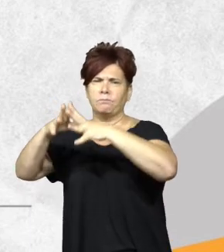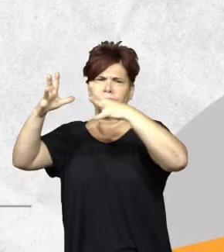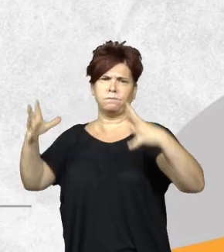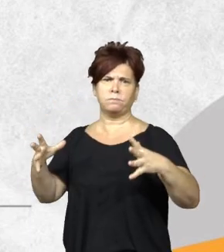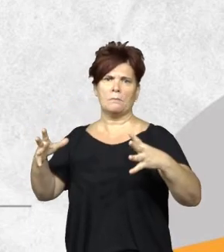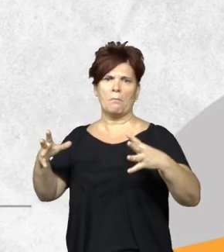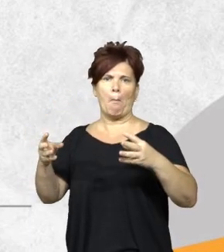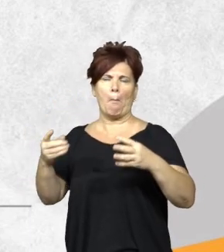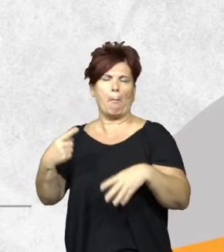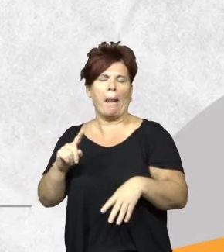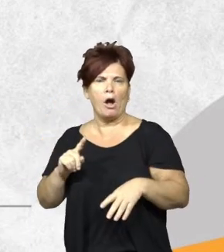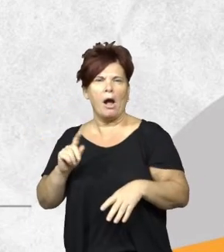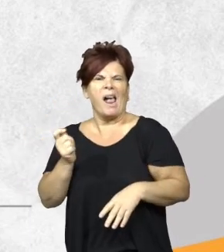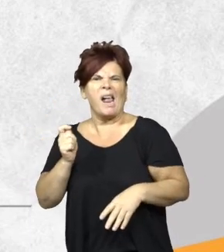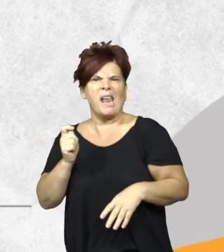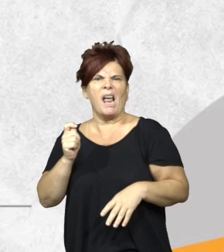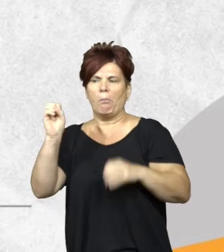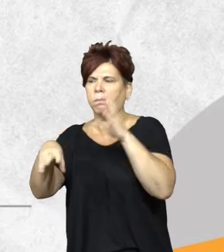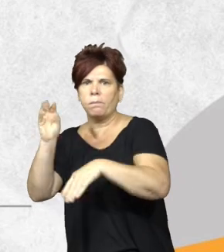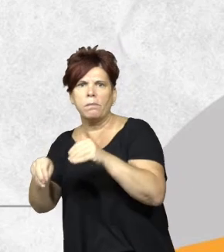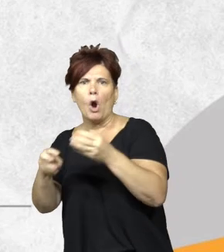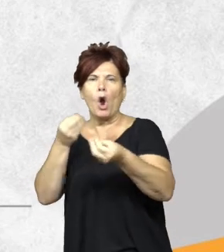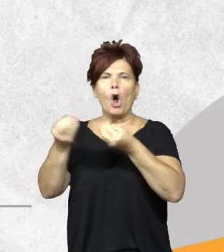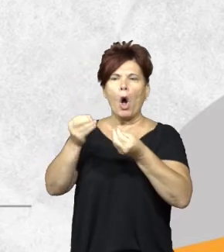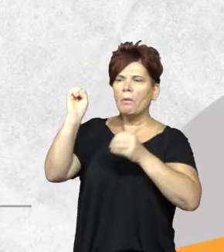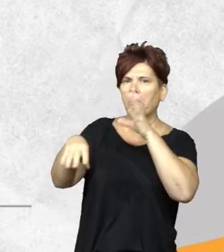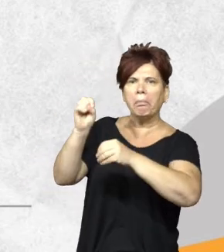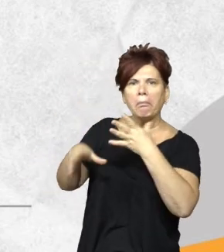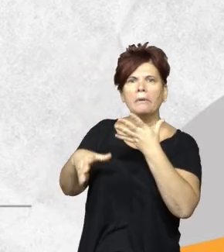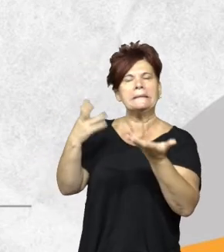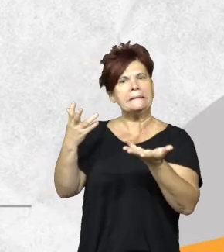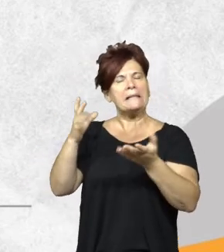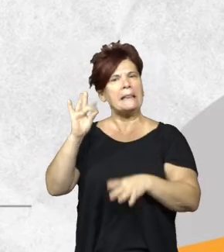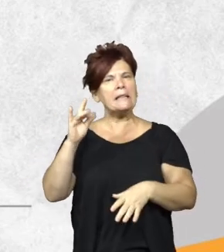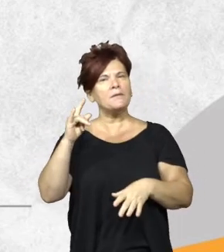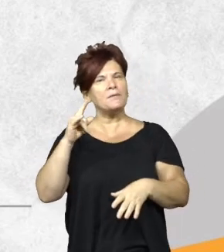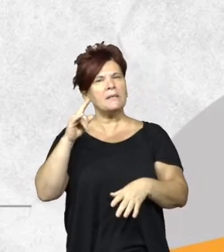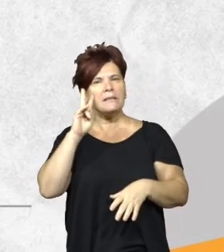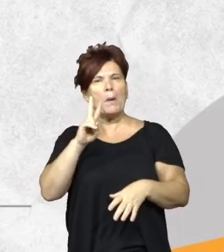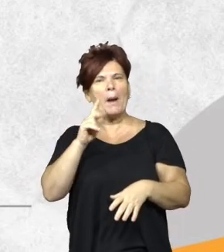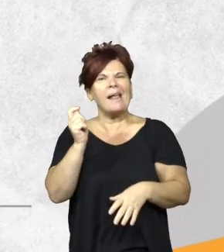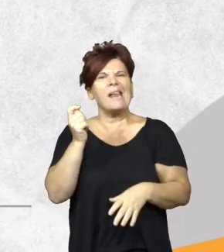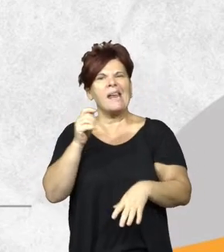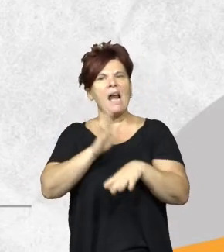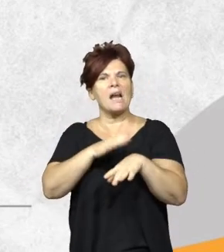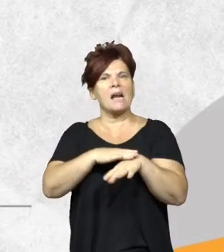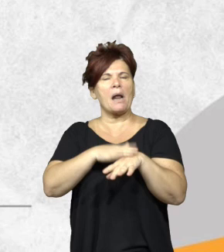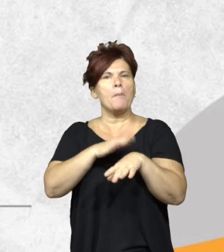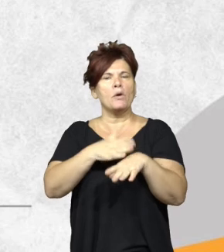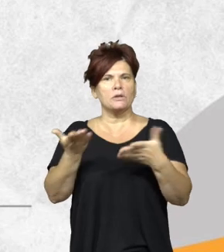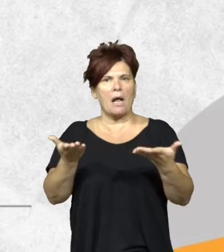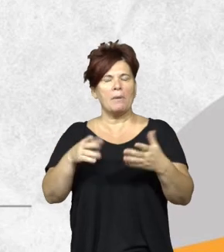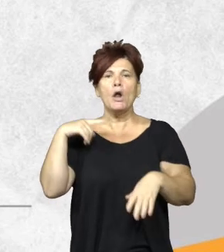lo puso, cómo lo puso, en qué momento. Es muy difícil determinar los responsables, un poco en línea con lo decía Victoria,